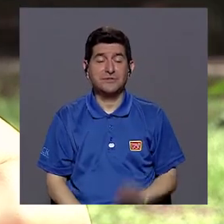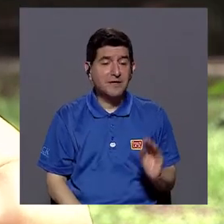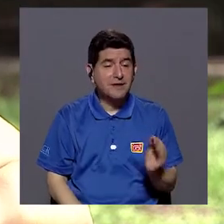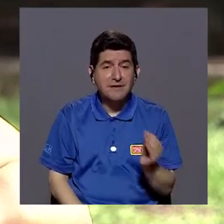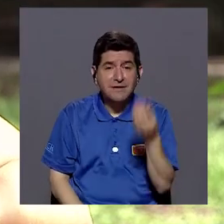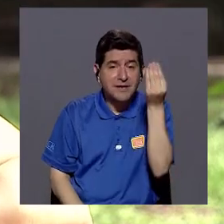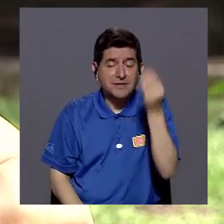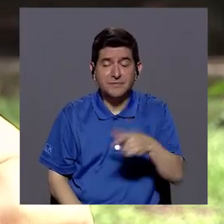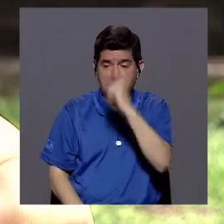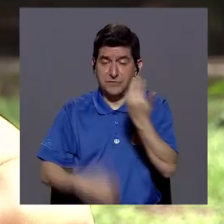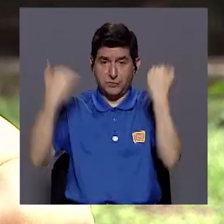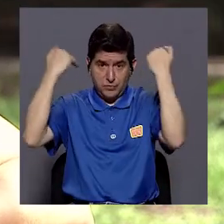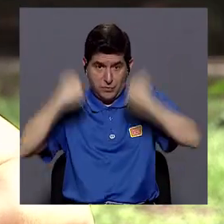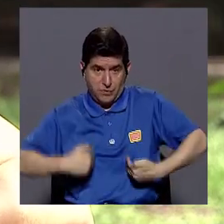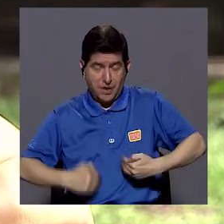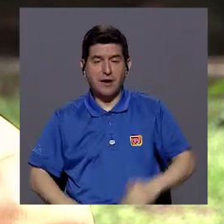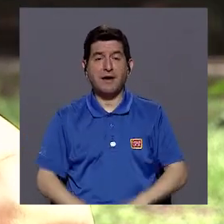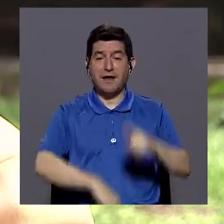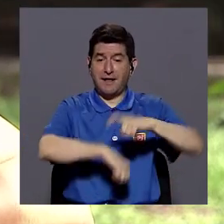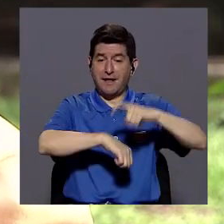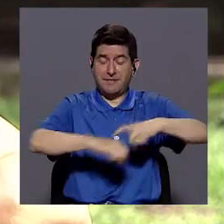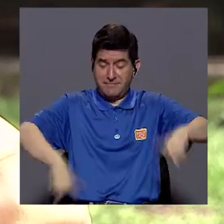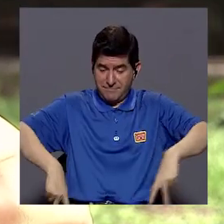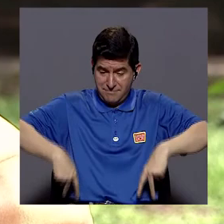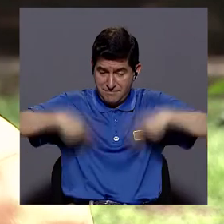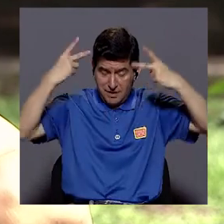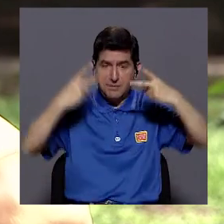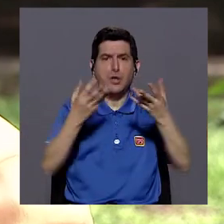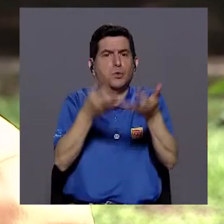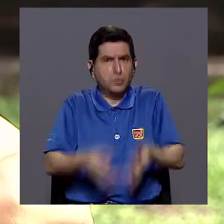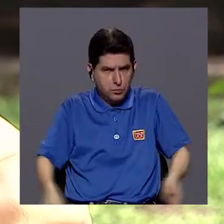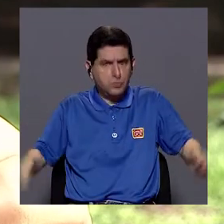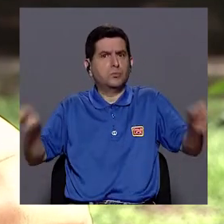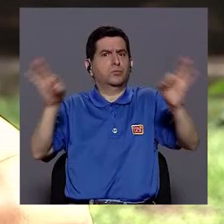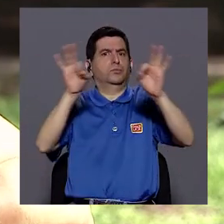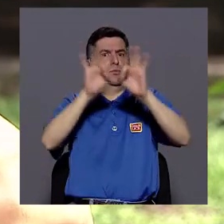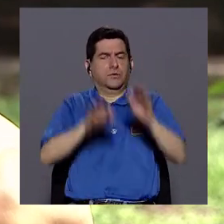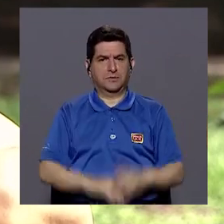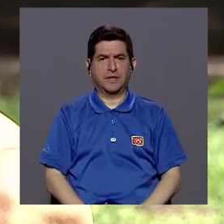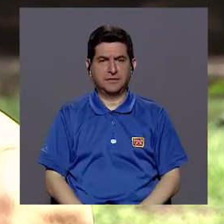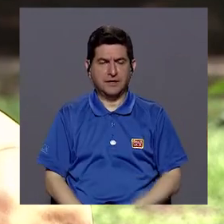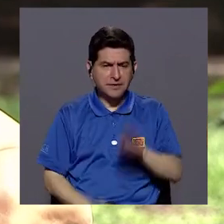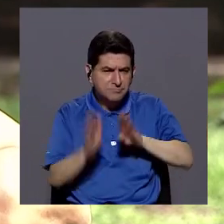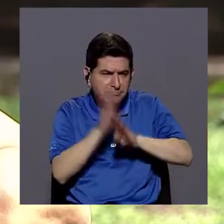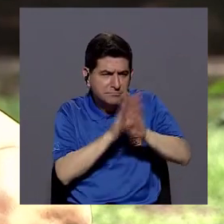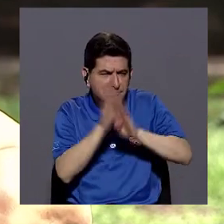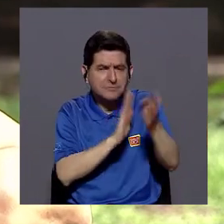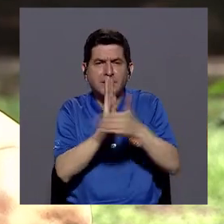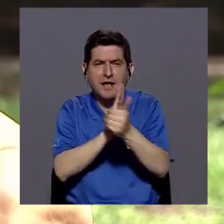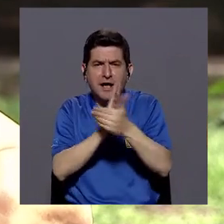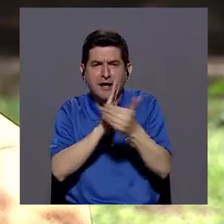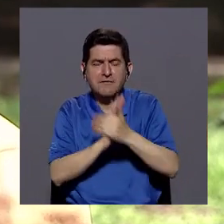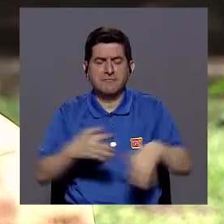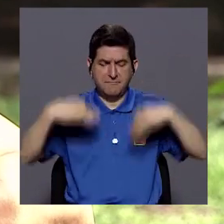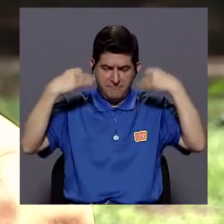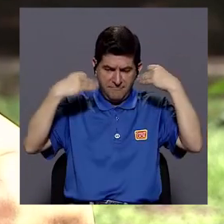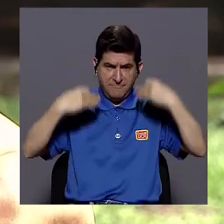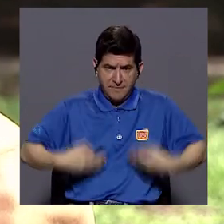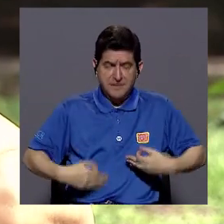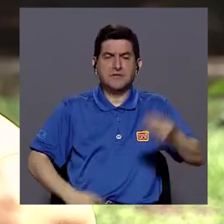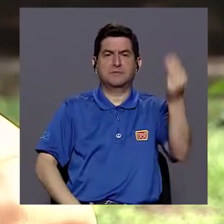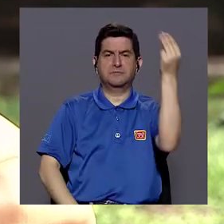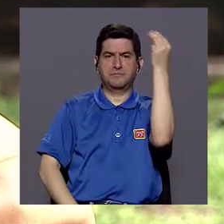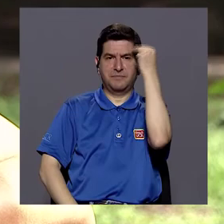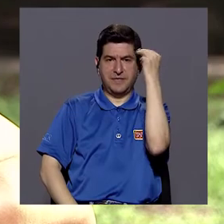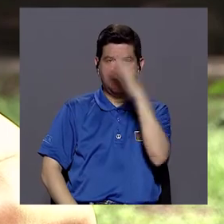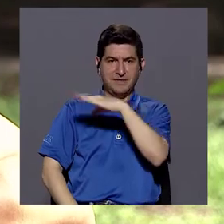el crecimiento del ser humano tiene etapas de la vida muy importante, en donde va desarrollando sus habilidades físicas,